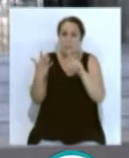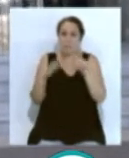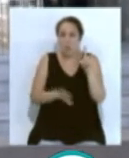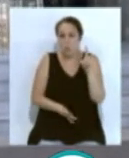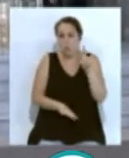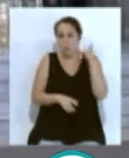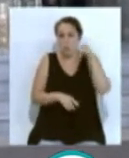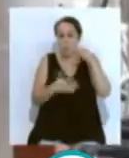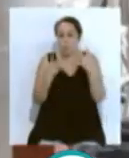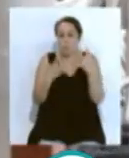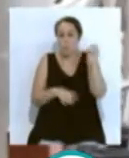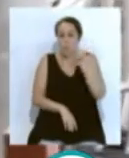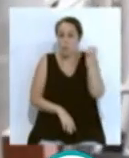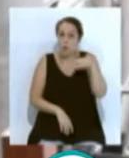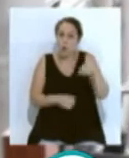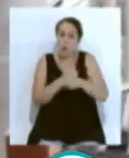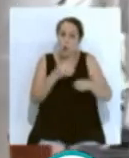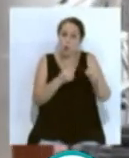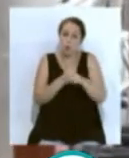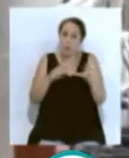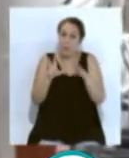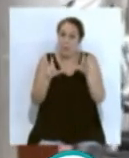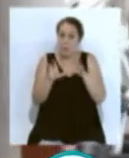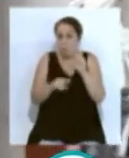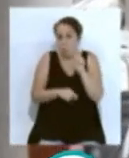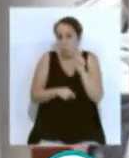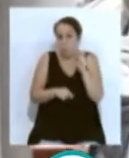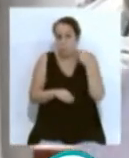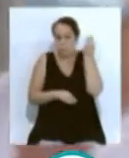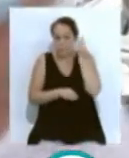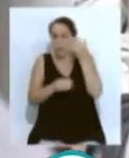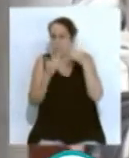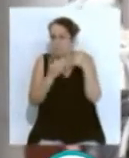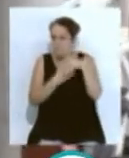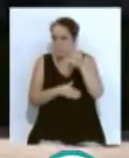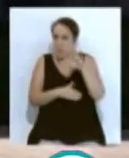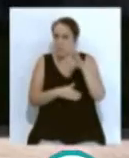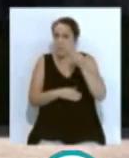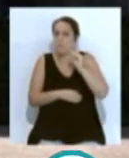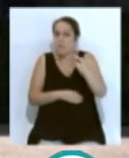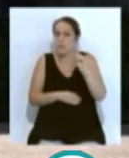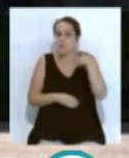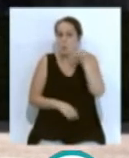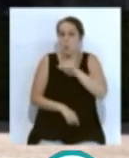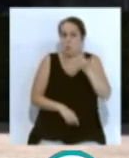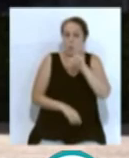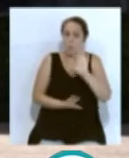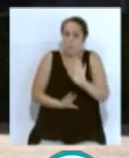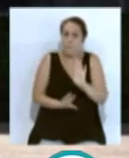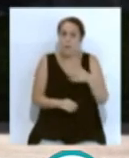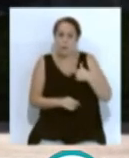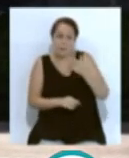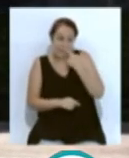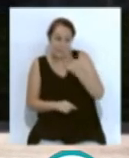% durante agosto, casi 10 puntos por encima de la previsión que manejaba el sector a finales de julio, pero cae un 30